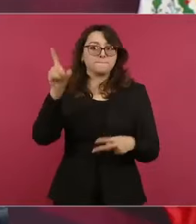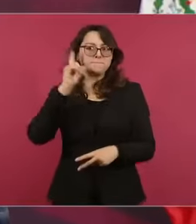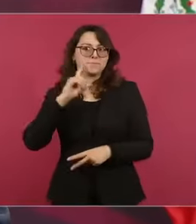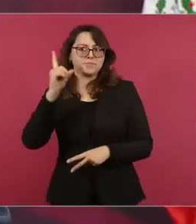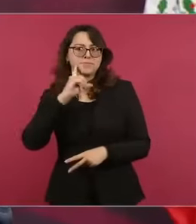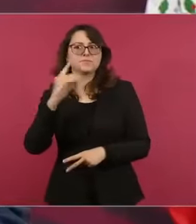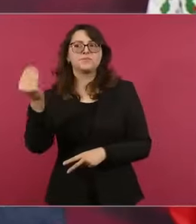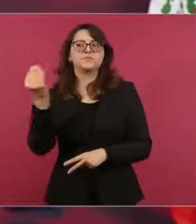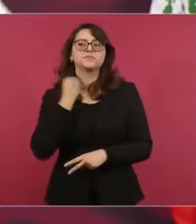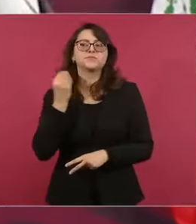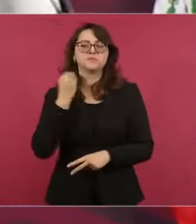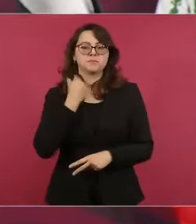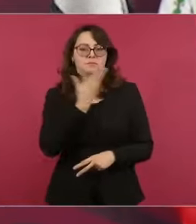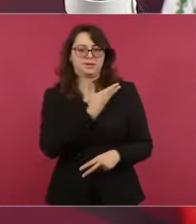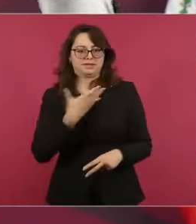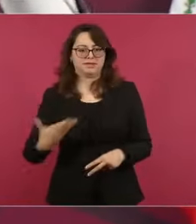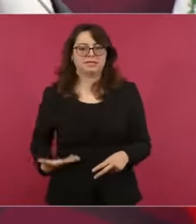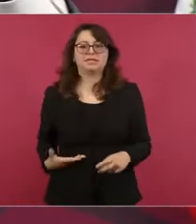O sea,